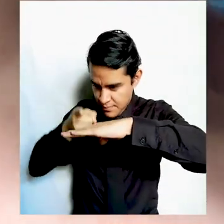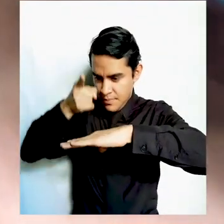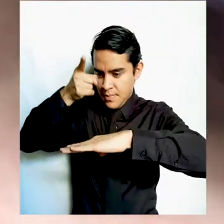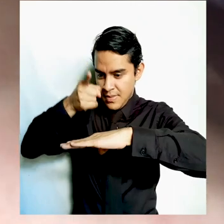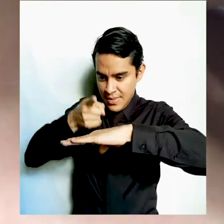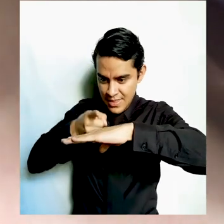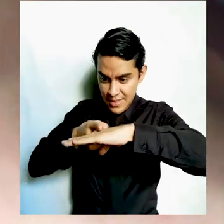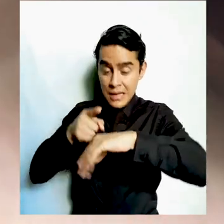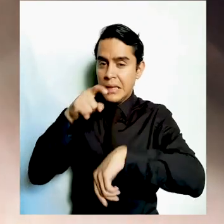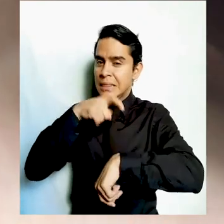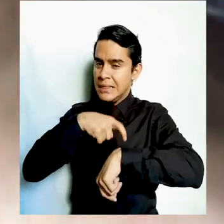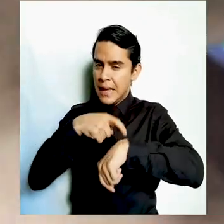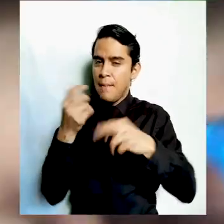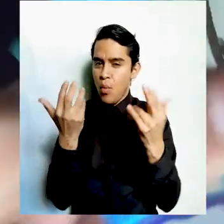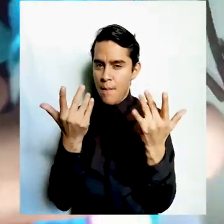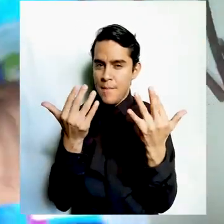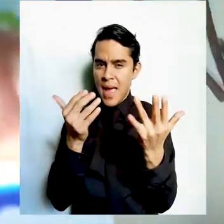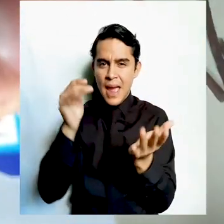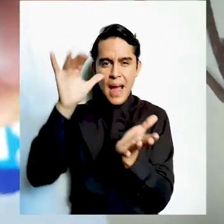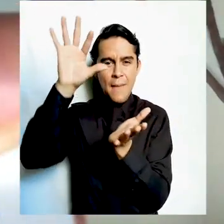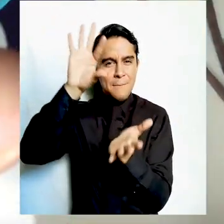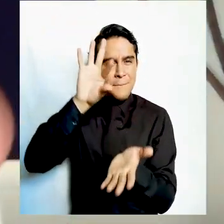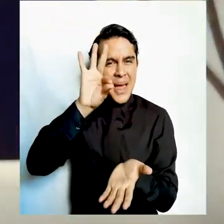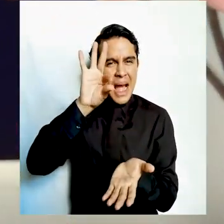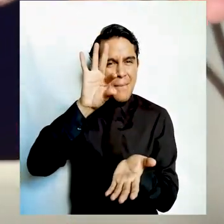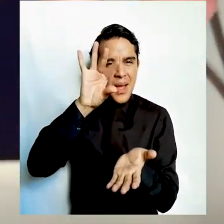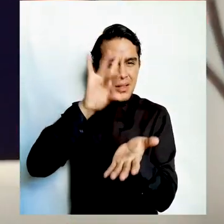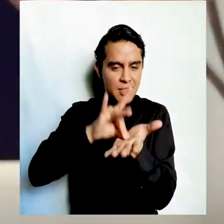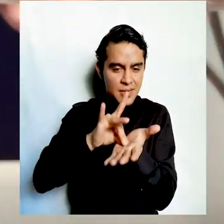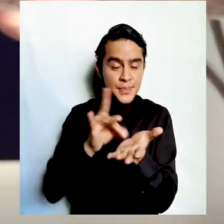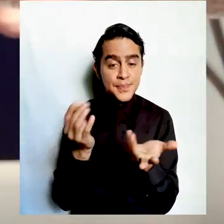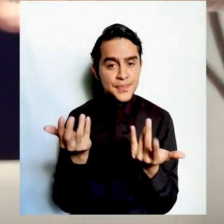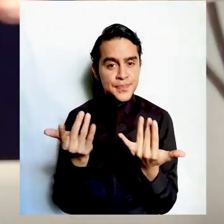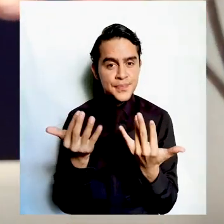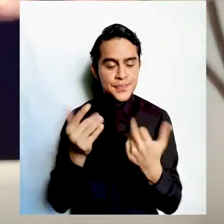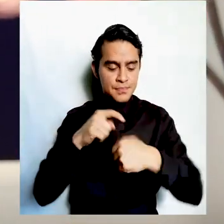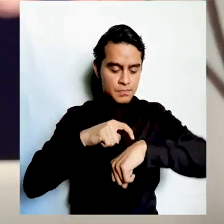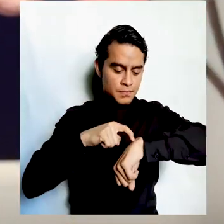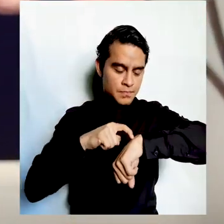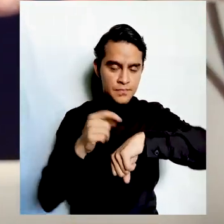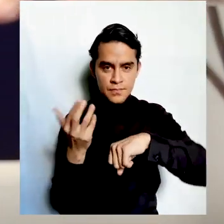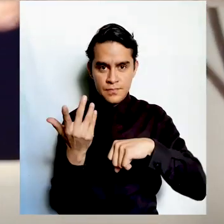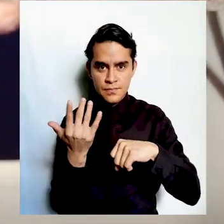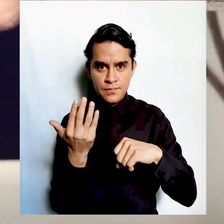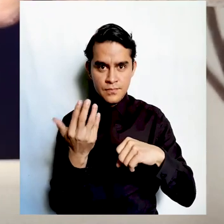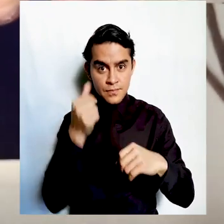unos minutos en secarse completamente así que debemos tomar eso en cuenta